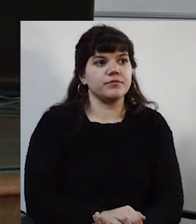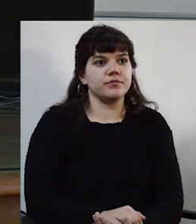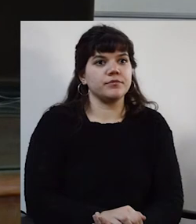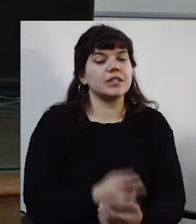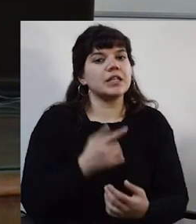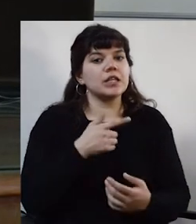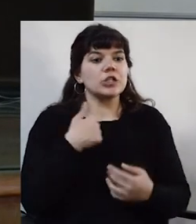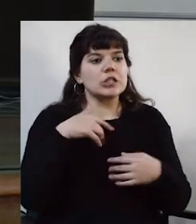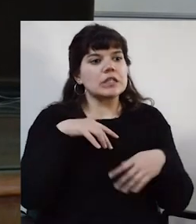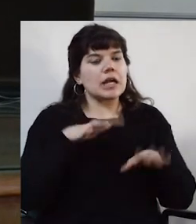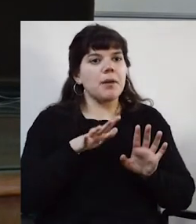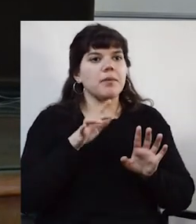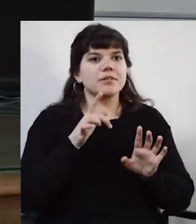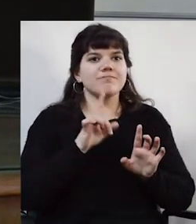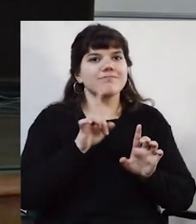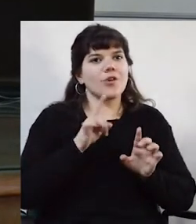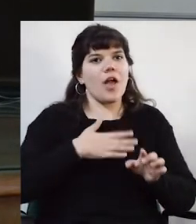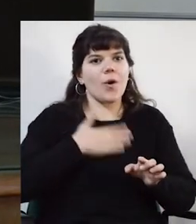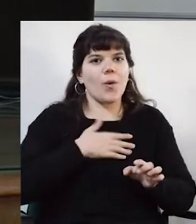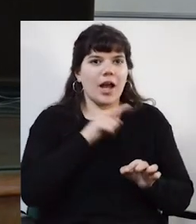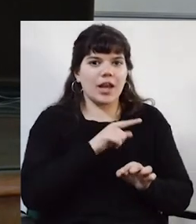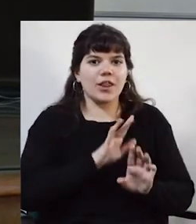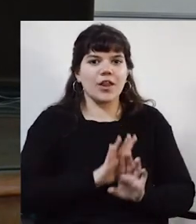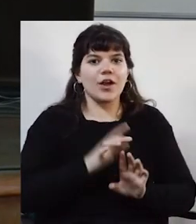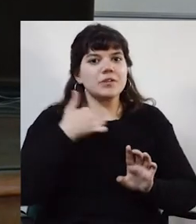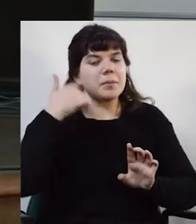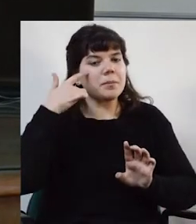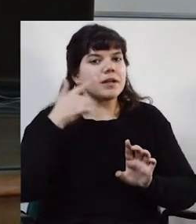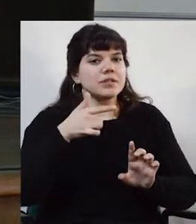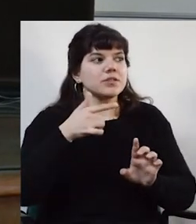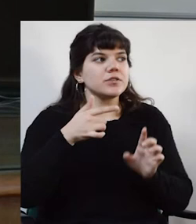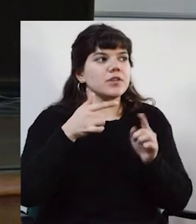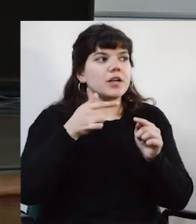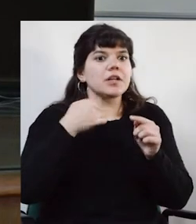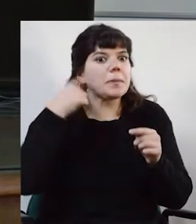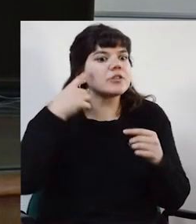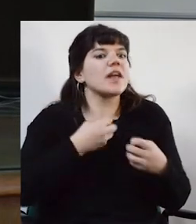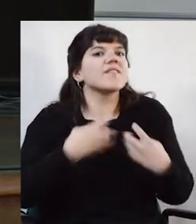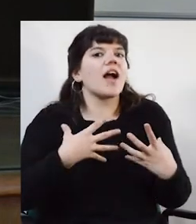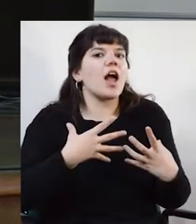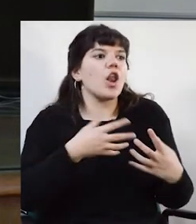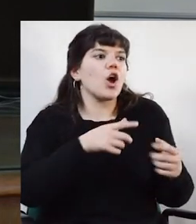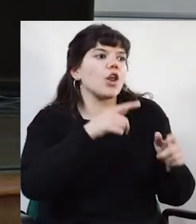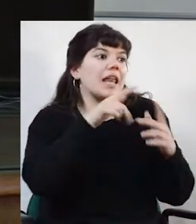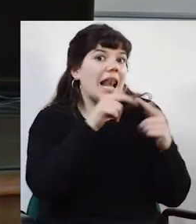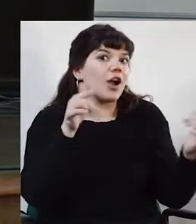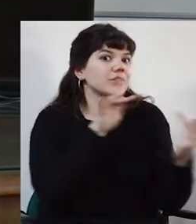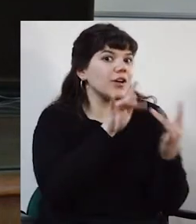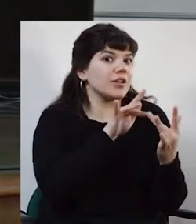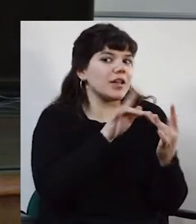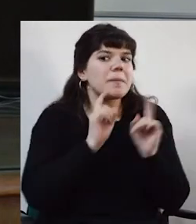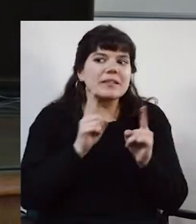Yo ahí capaz que discrepo un poco. Porque me parece que en definitiva lo que le va a dar valor a la red son los productos.